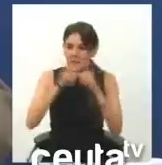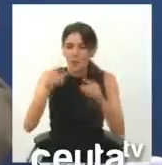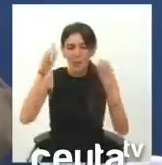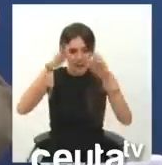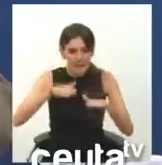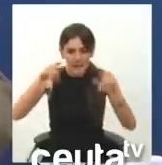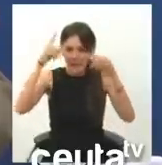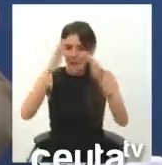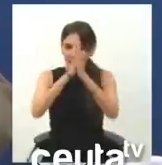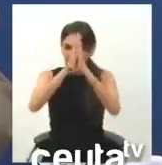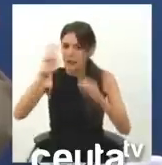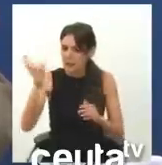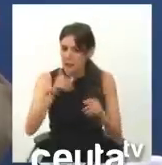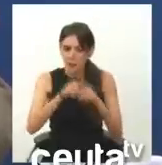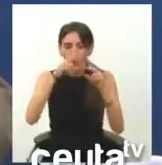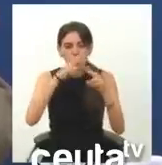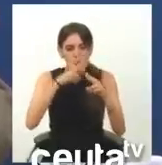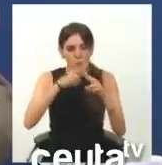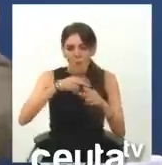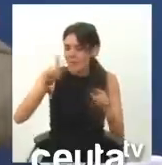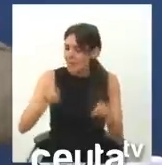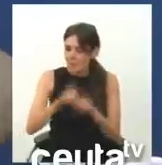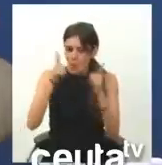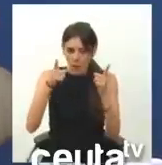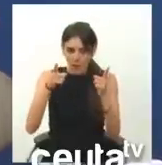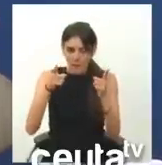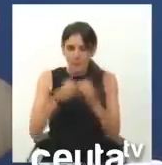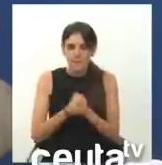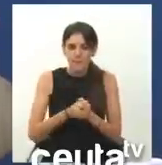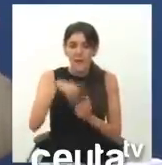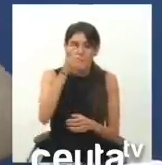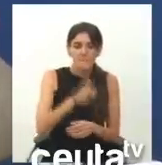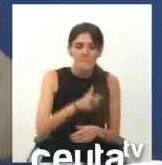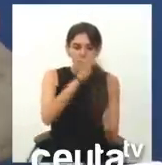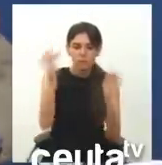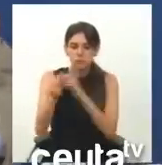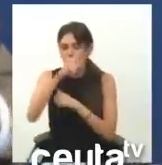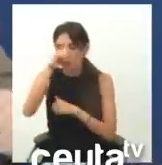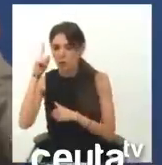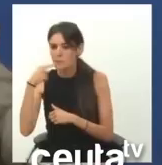recen como recen y se llamen como se llamen. Señor Rottomé, tiene usted la palabra.